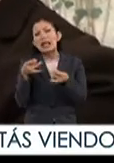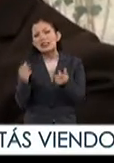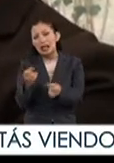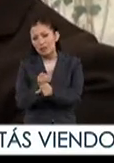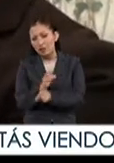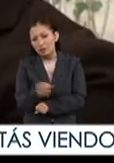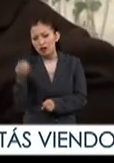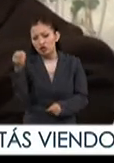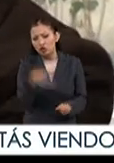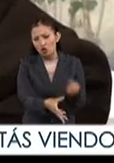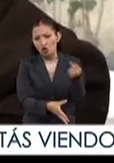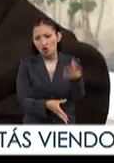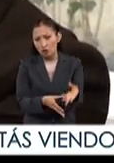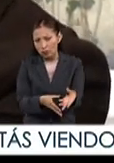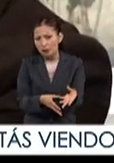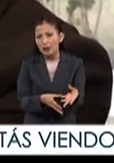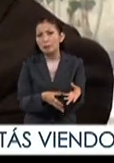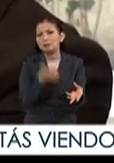de la información.